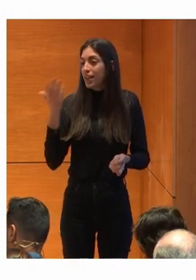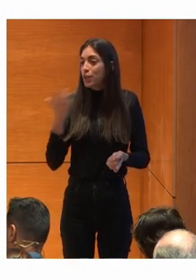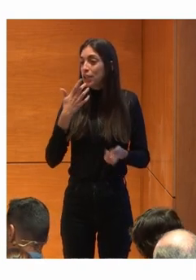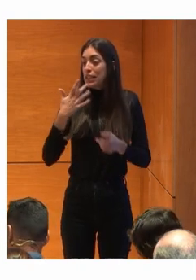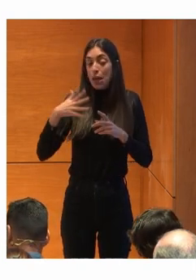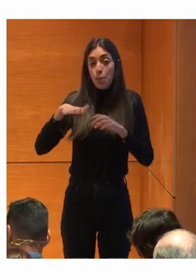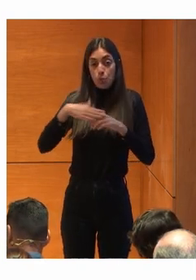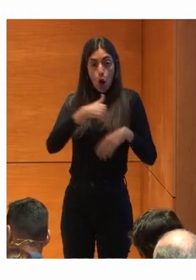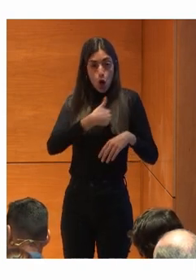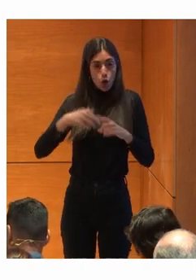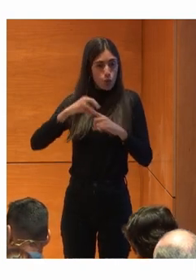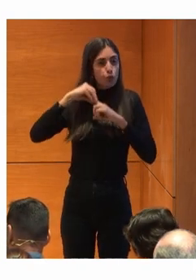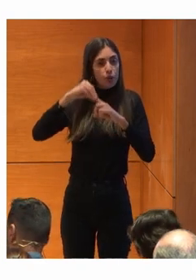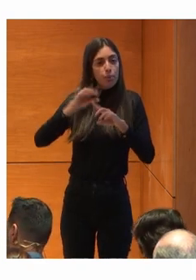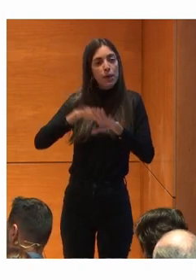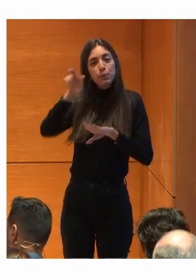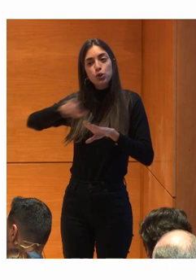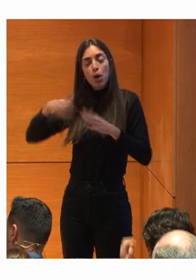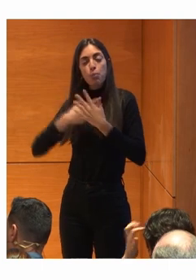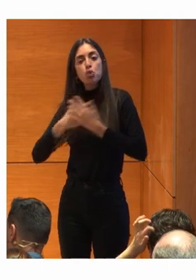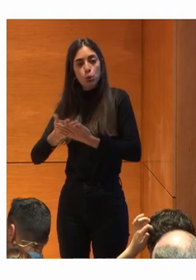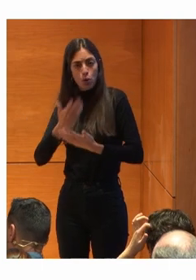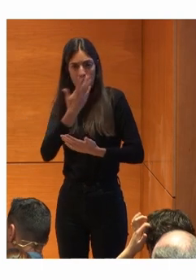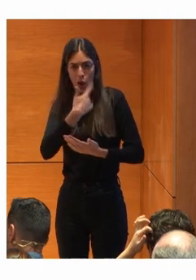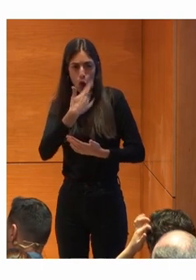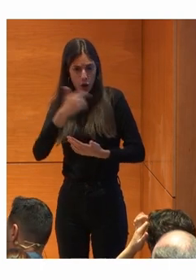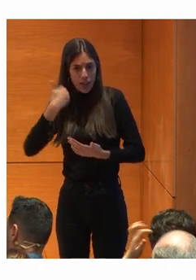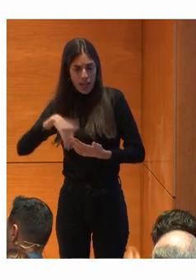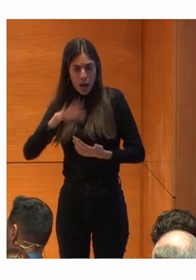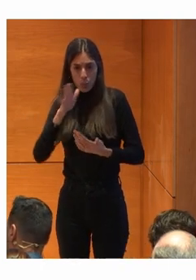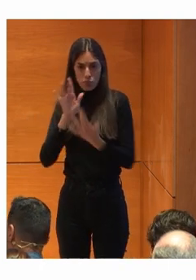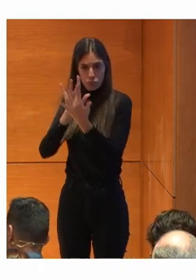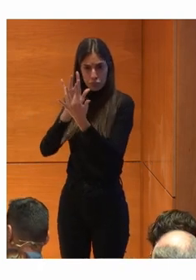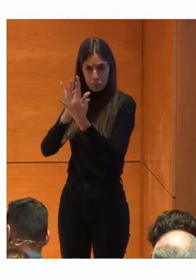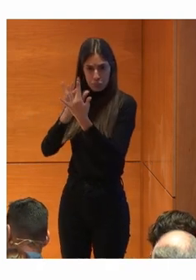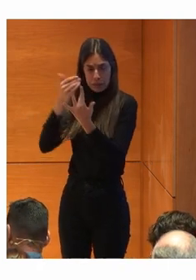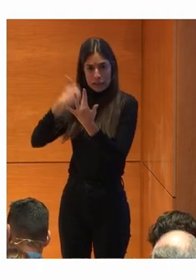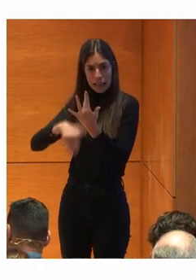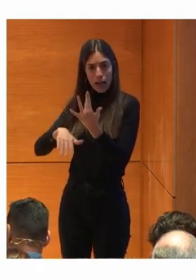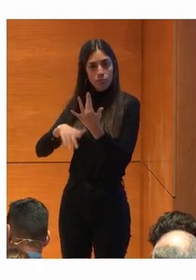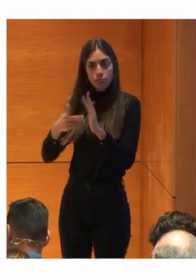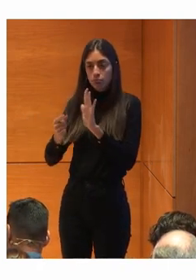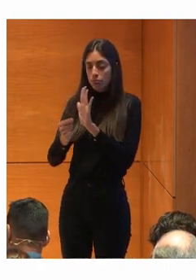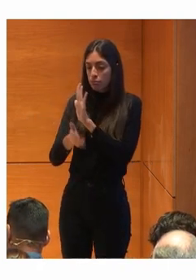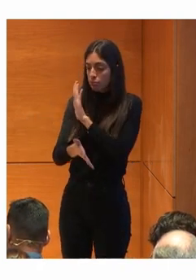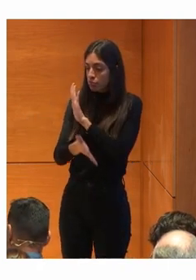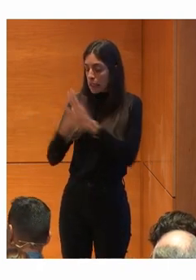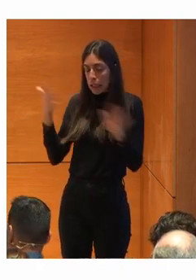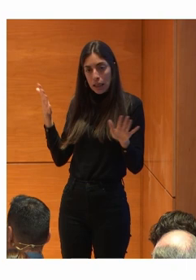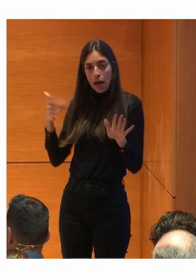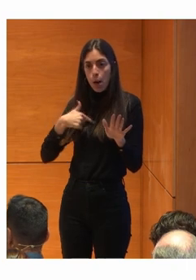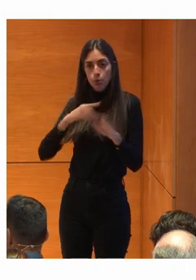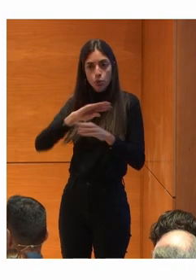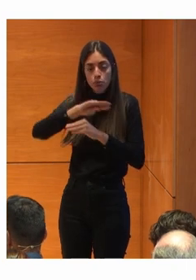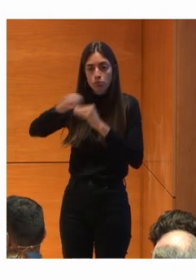personas Voluntarias Que ya eran conocidas O sea Ya eran personas Con las que mantenían relación Rápidamente Tuvieron una